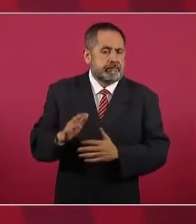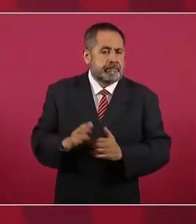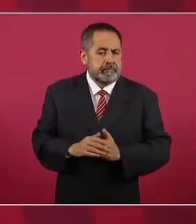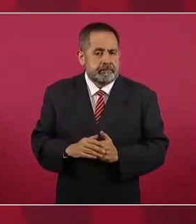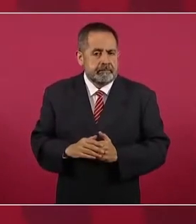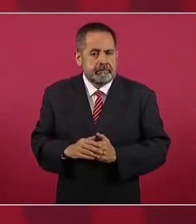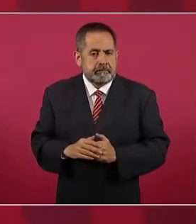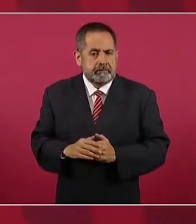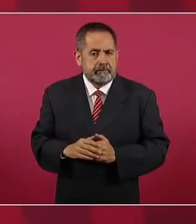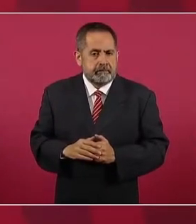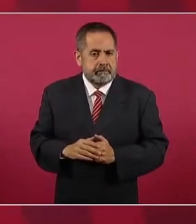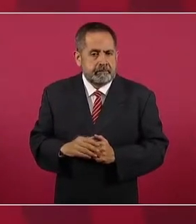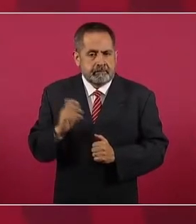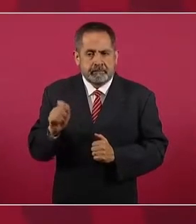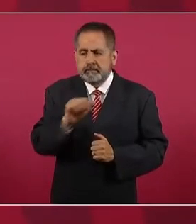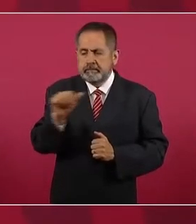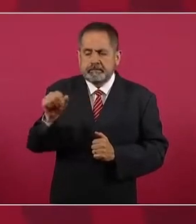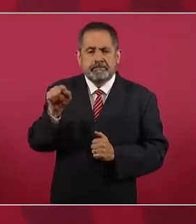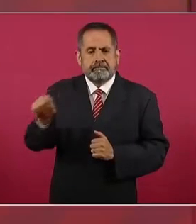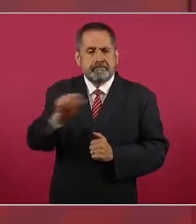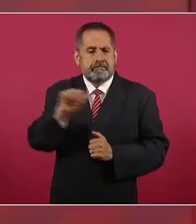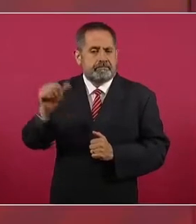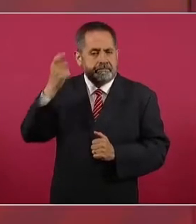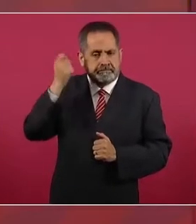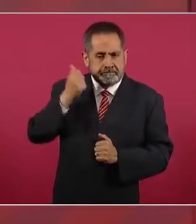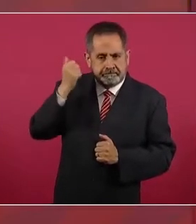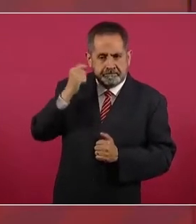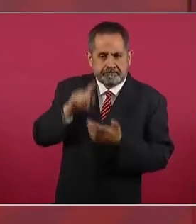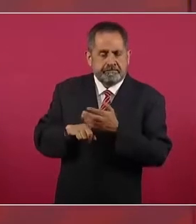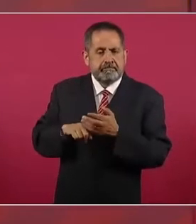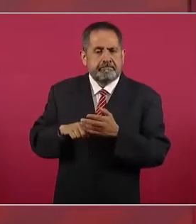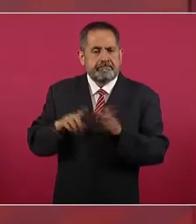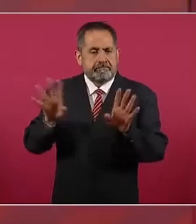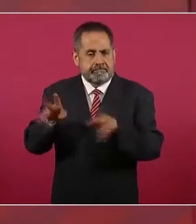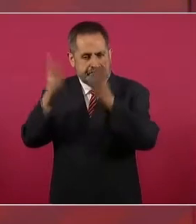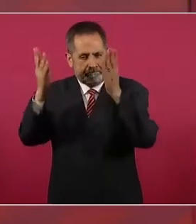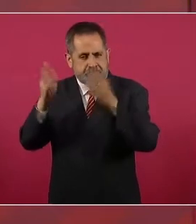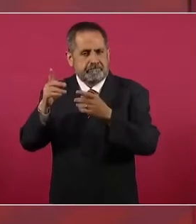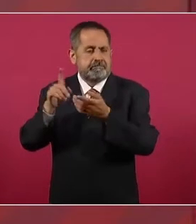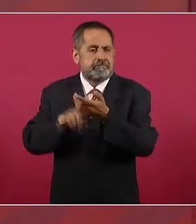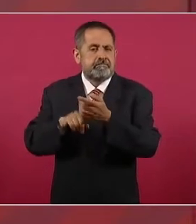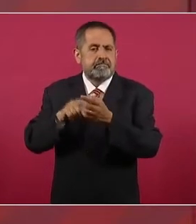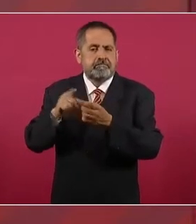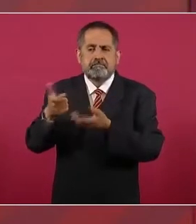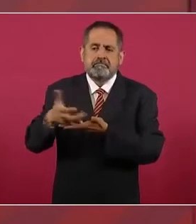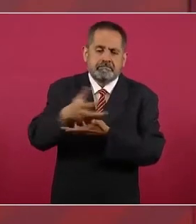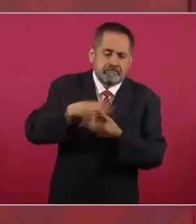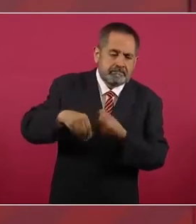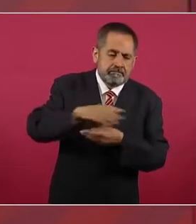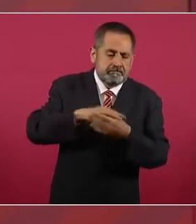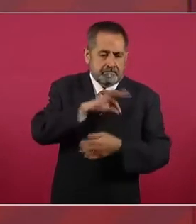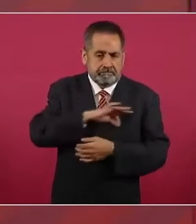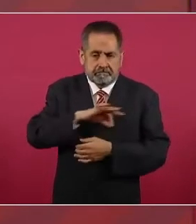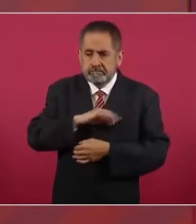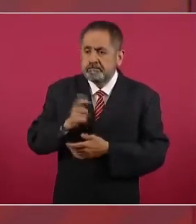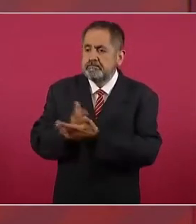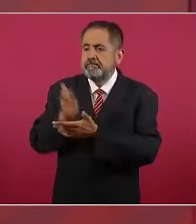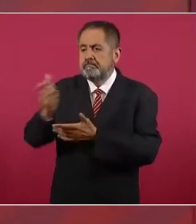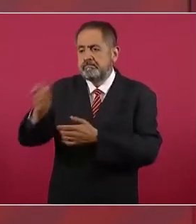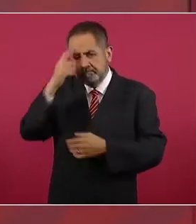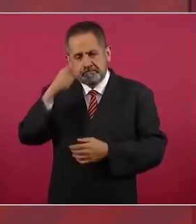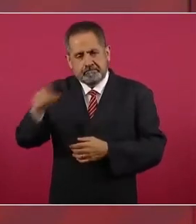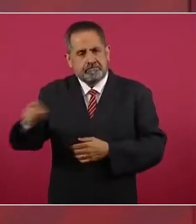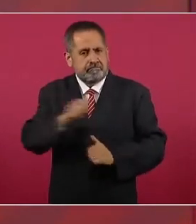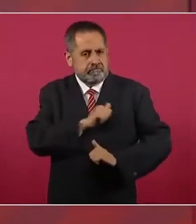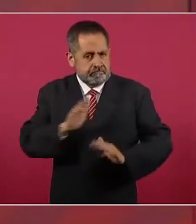de los jubilados de las Fuerzas Armadas y de los trabajadores al servicio del